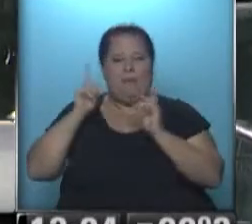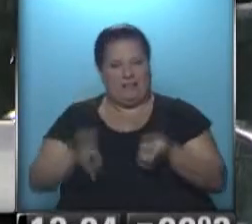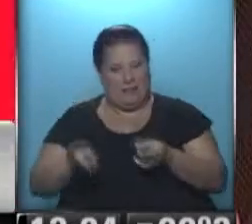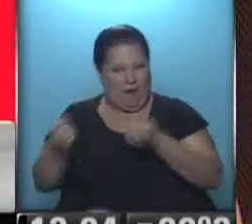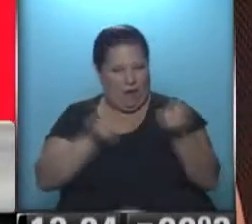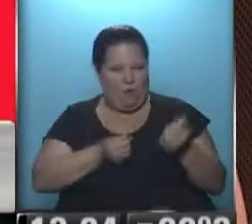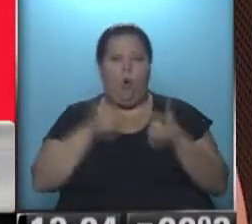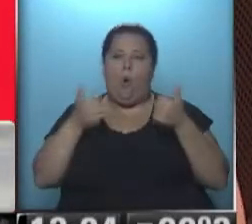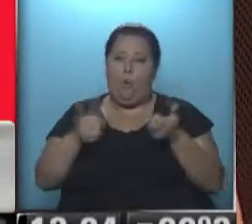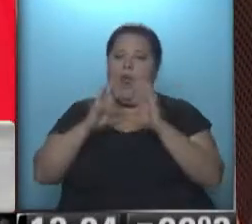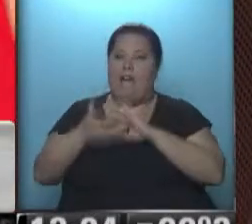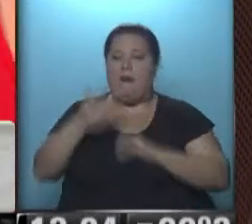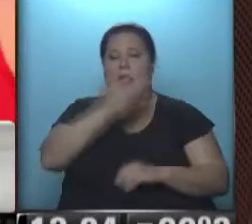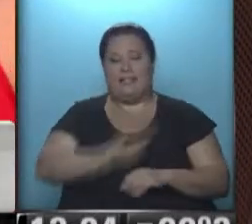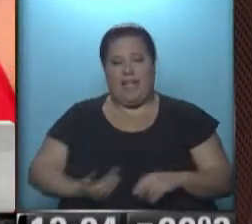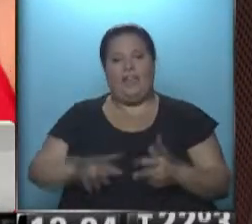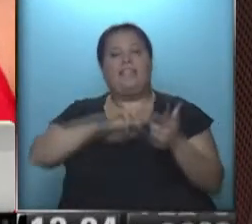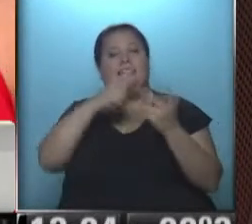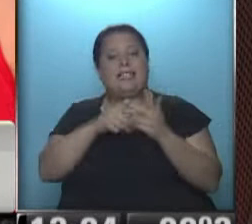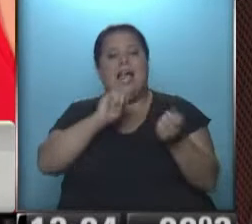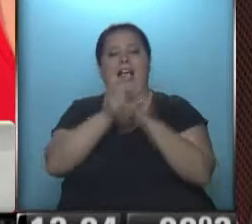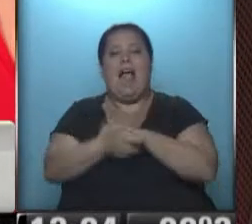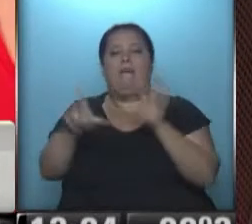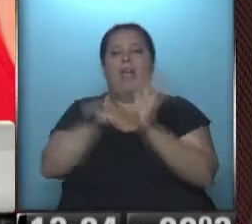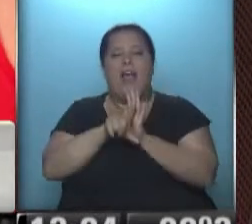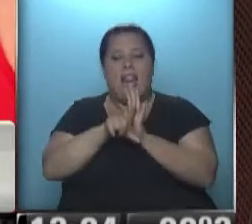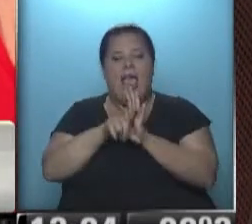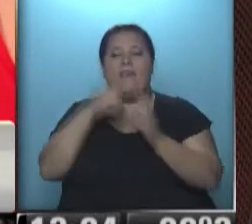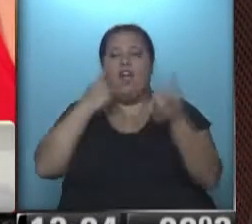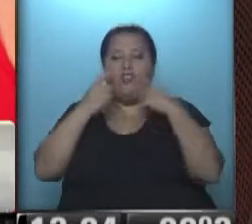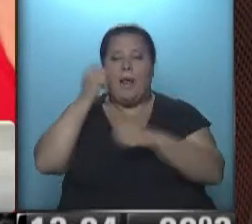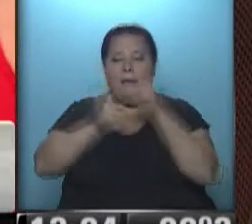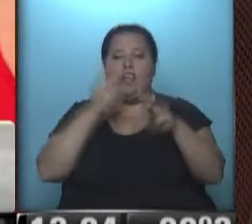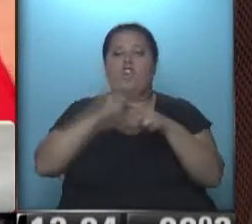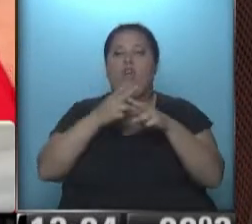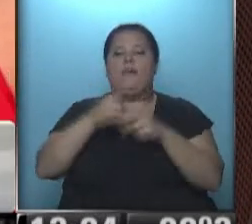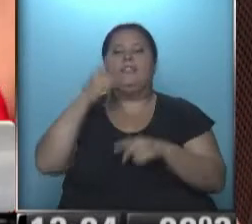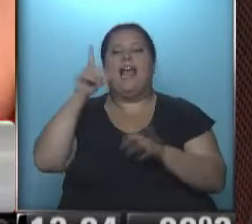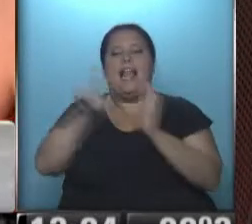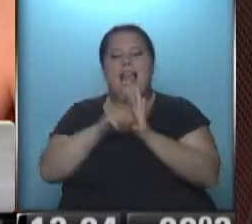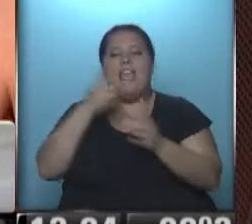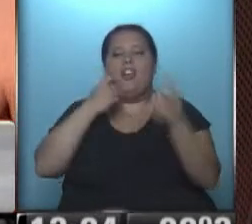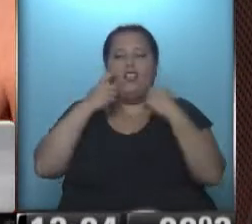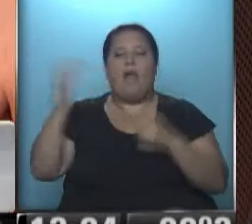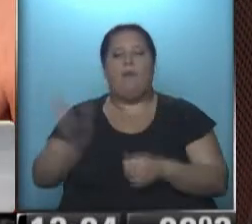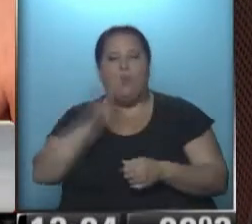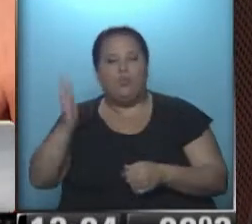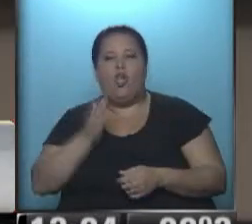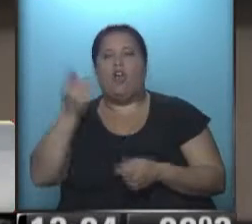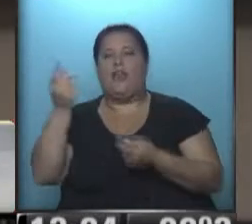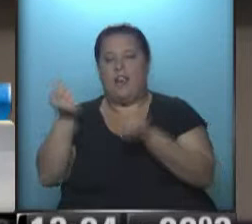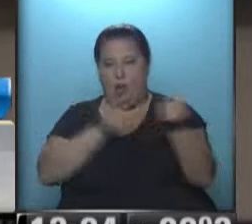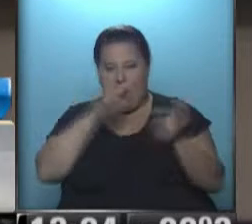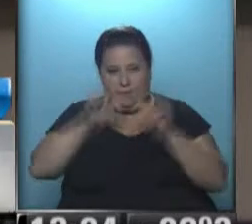Buenísimo, es una buena herramienta para el Estado. la tercera es la modificación a la ley de abastecimiento. El nombre es la ley de regulación de relaciones de producción y de consumo.